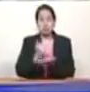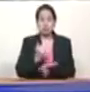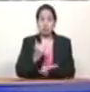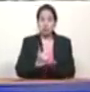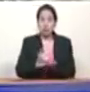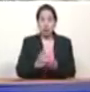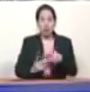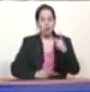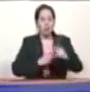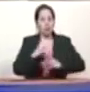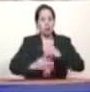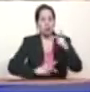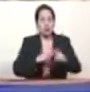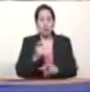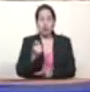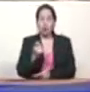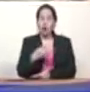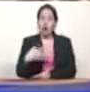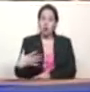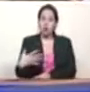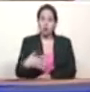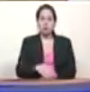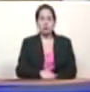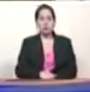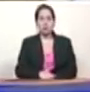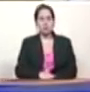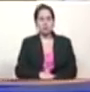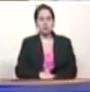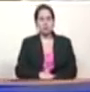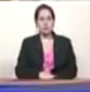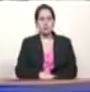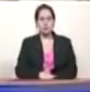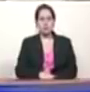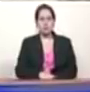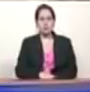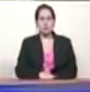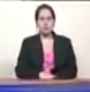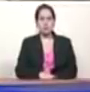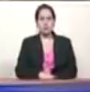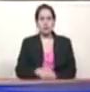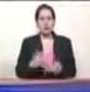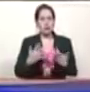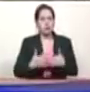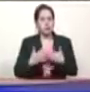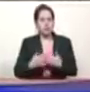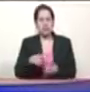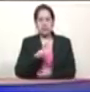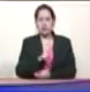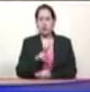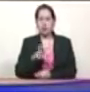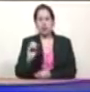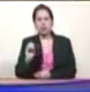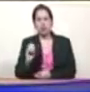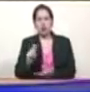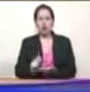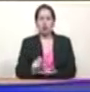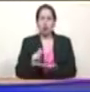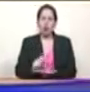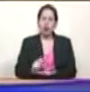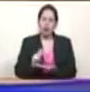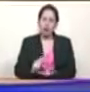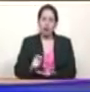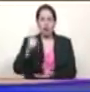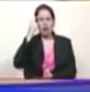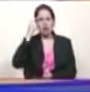procesamiento de arroz en esta extraordinaria planta que tiene una capacidad de 120 toneladas días de